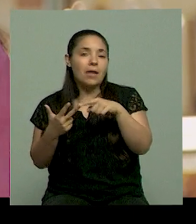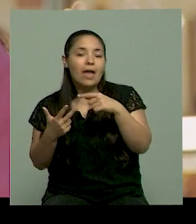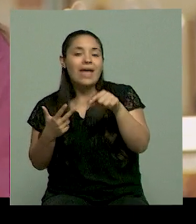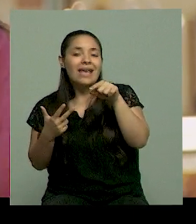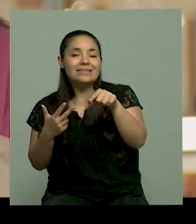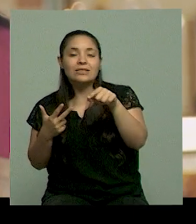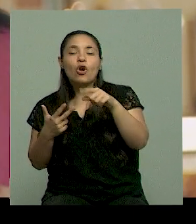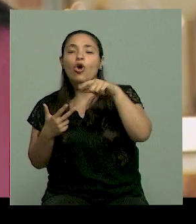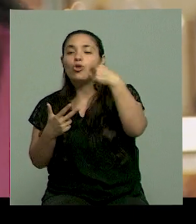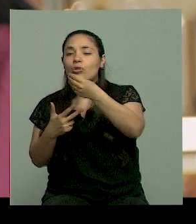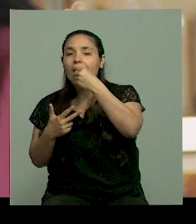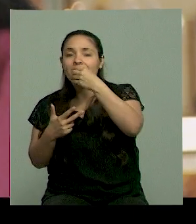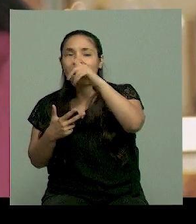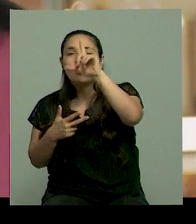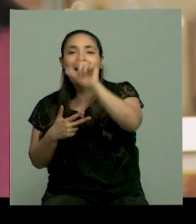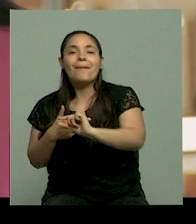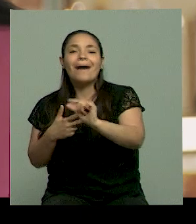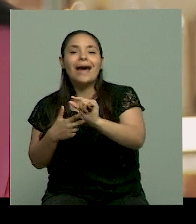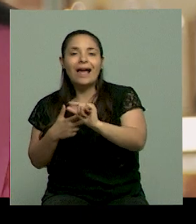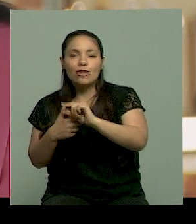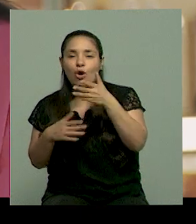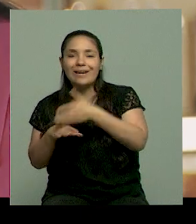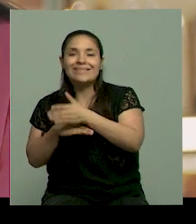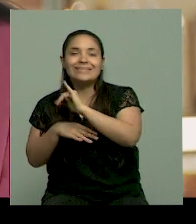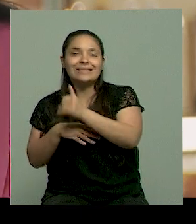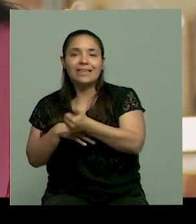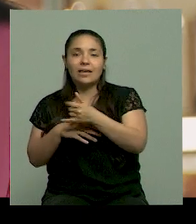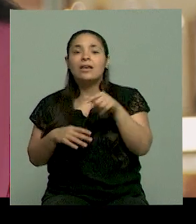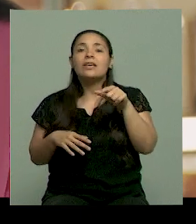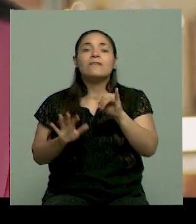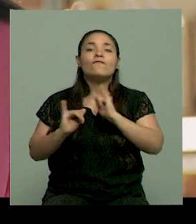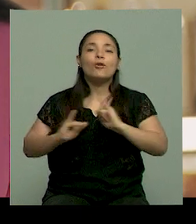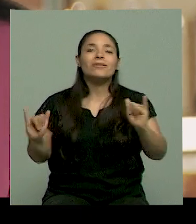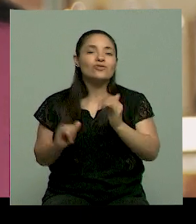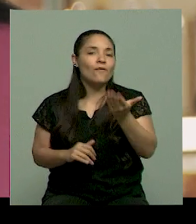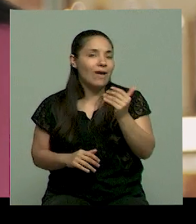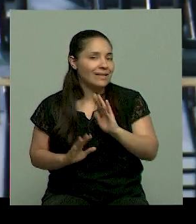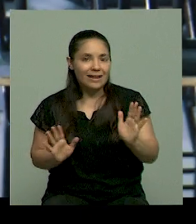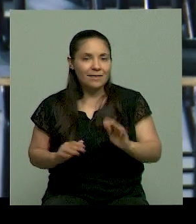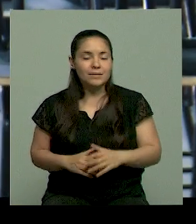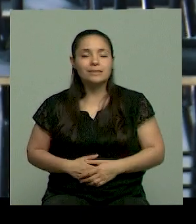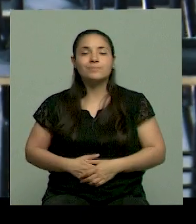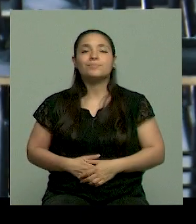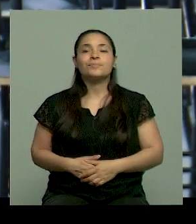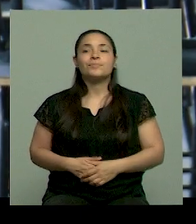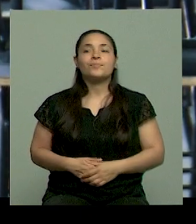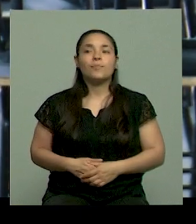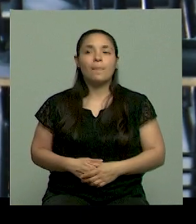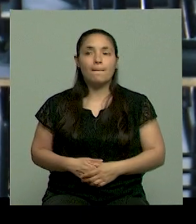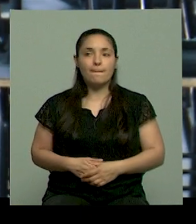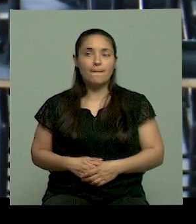ese pescado con otro alimento mucho más económico y más accesible. Lo que falta es información, realmente. Claro. Y respecto a este